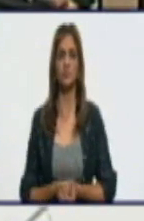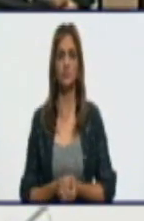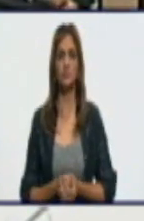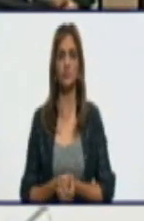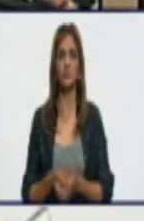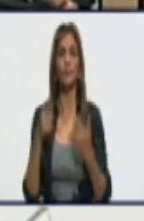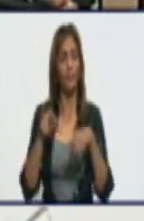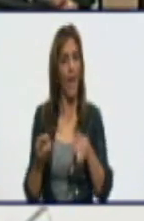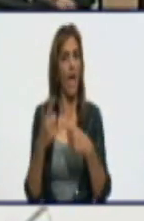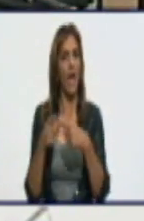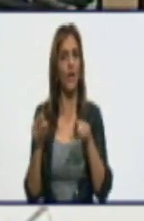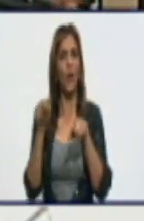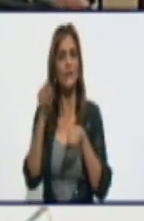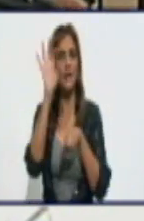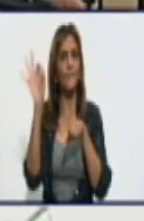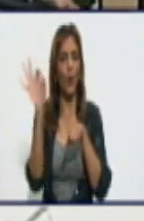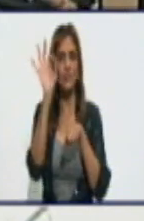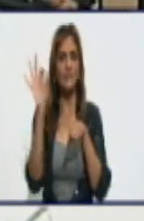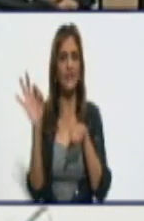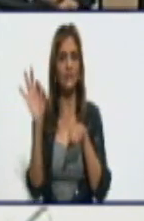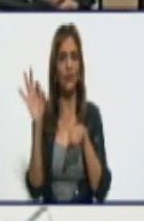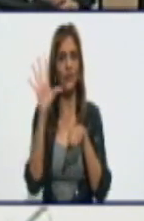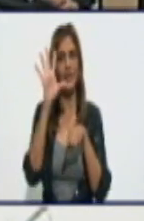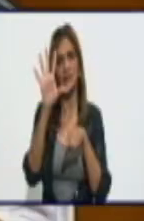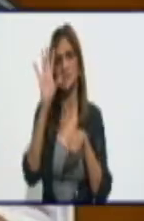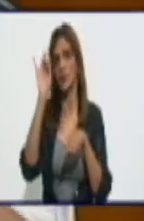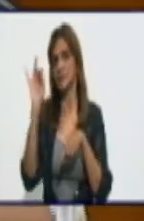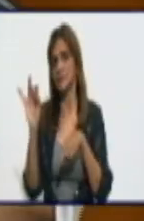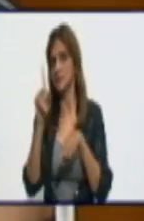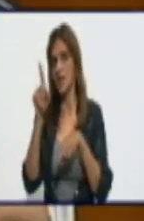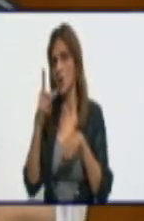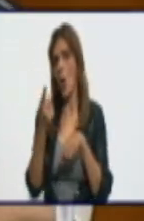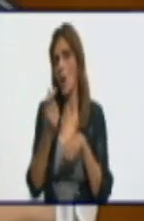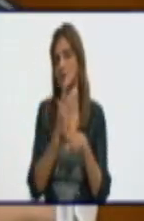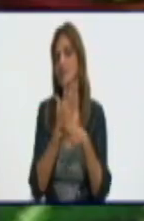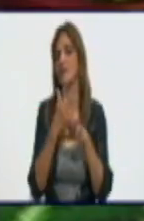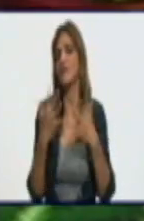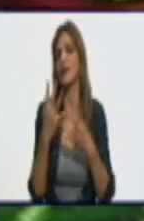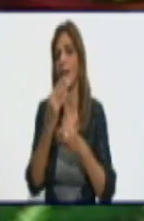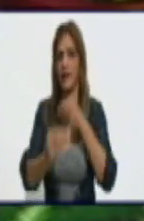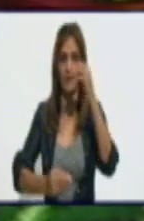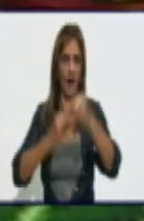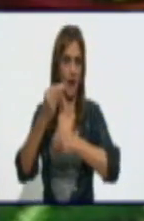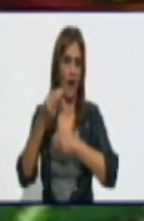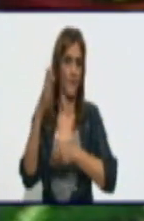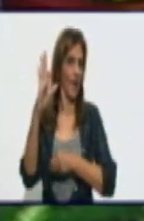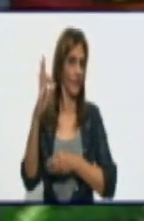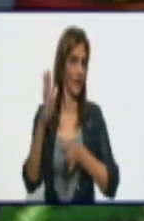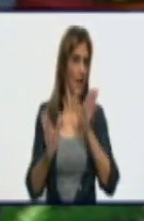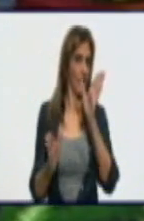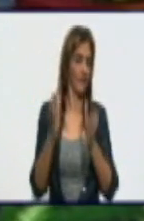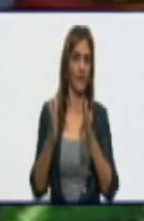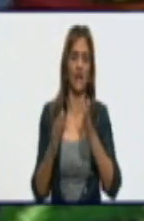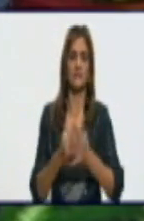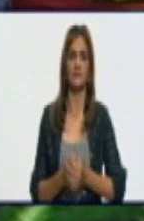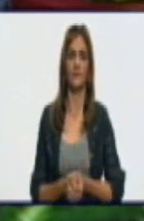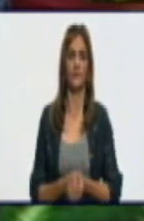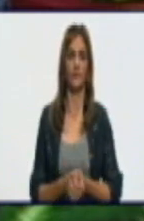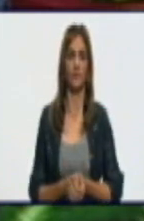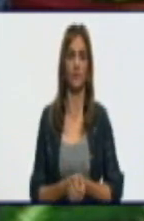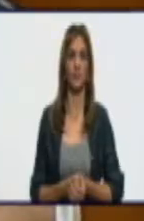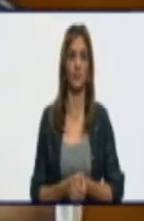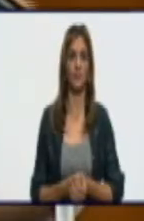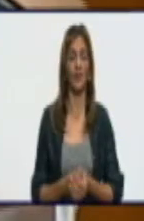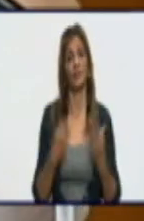no incide en un cambio de fase. un cambio de fase. Y mucho menos la tasa que tiene Bayamo. Exactamente. Tendríamos que estar